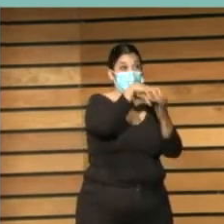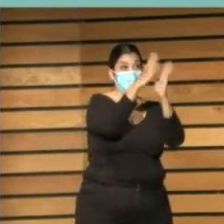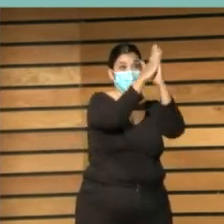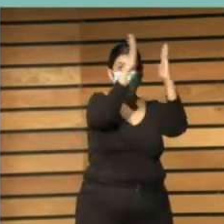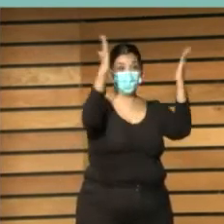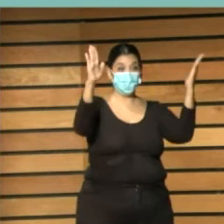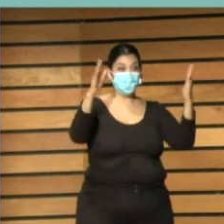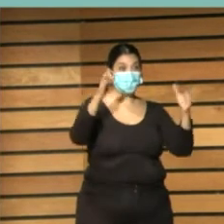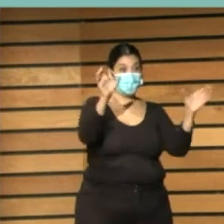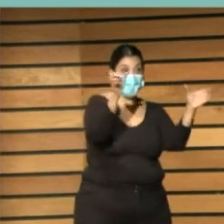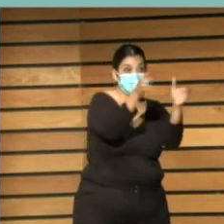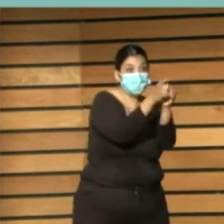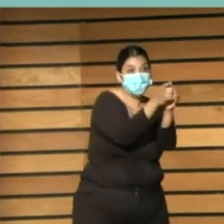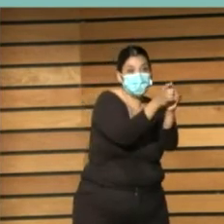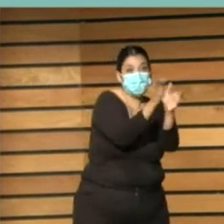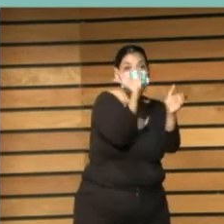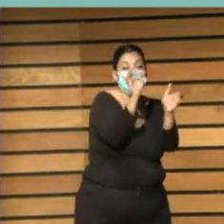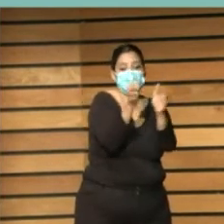digamos